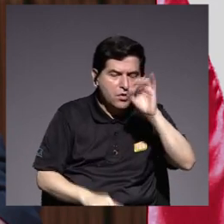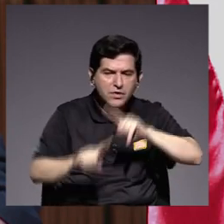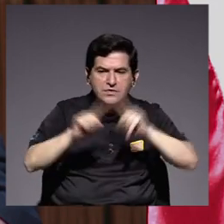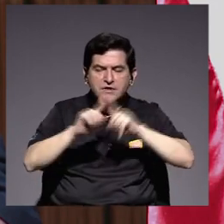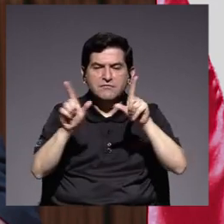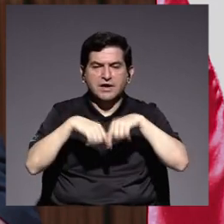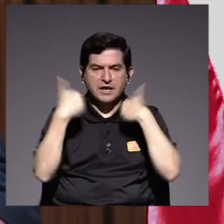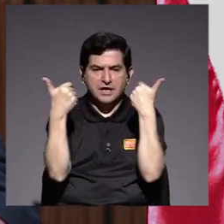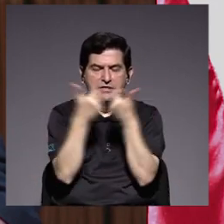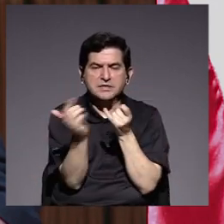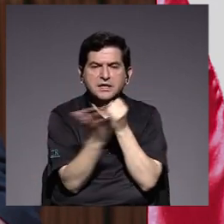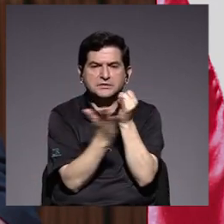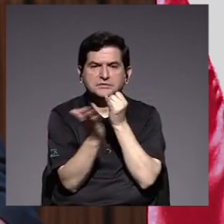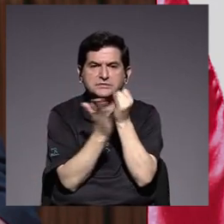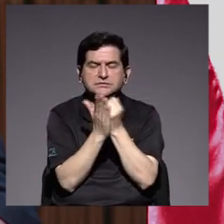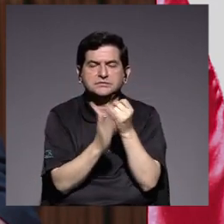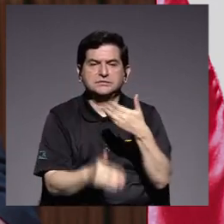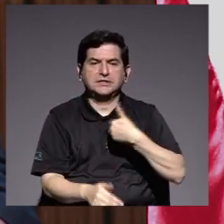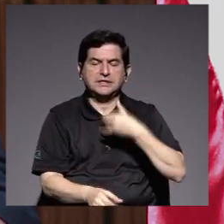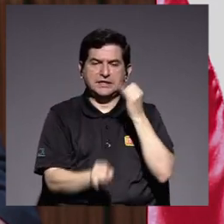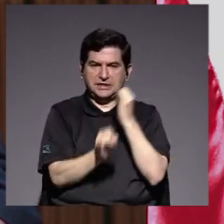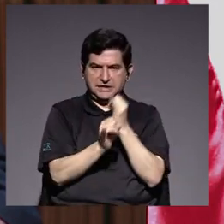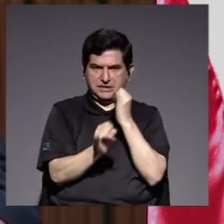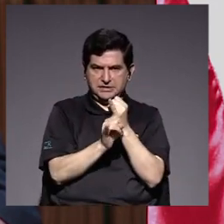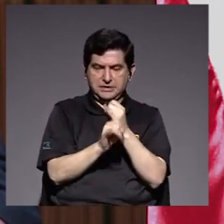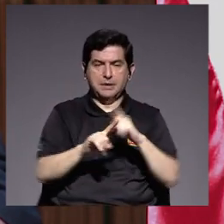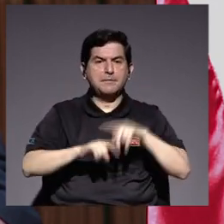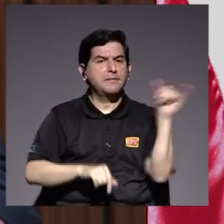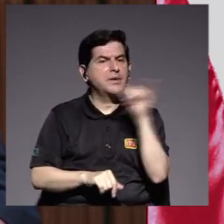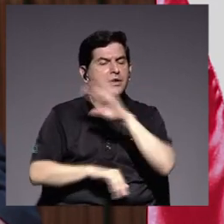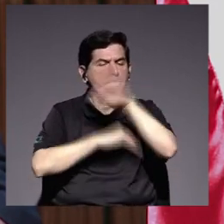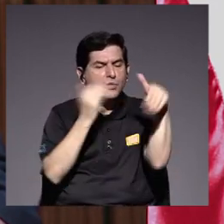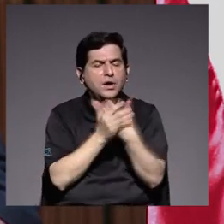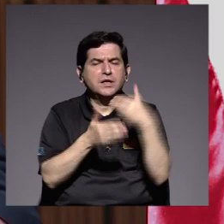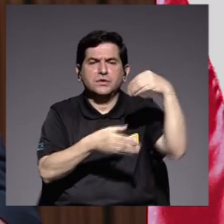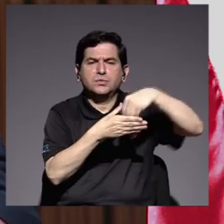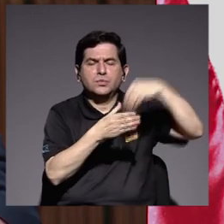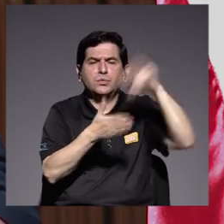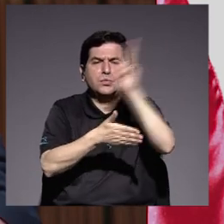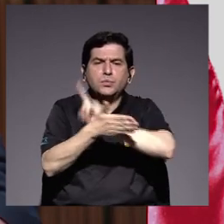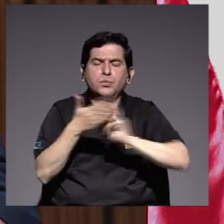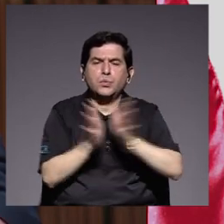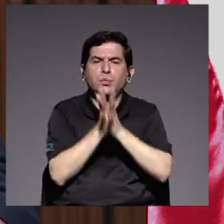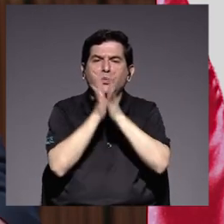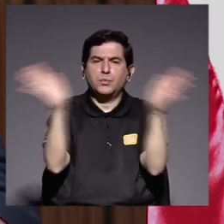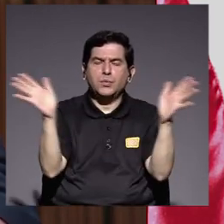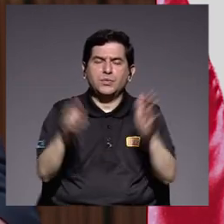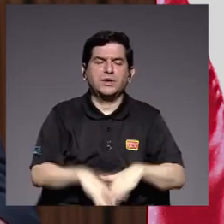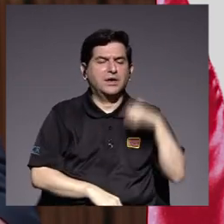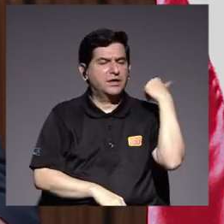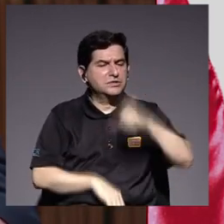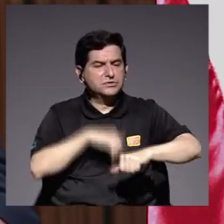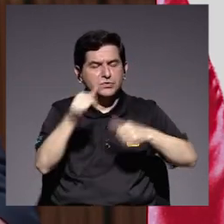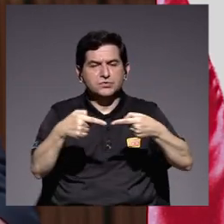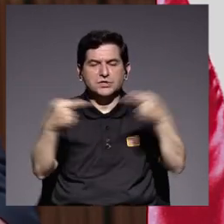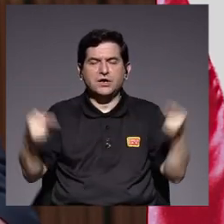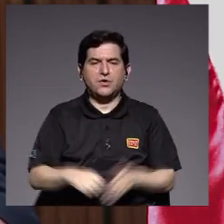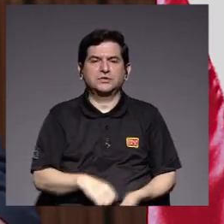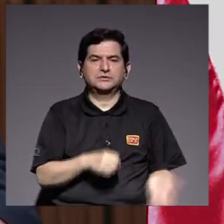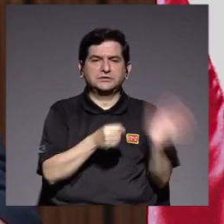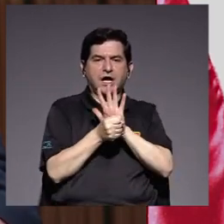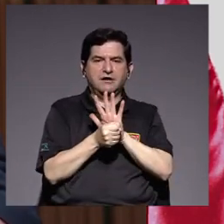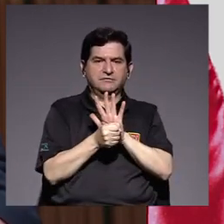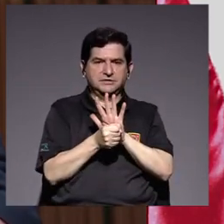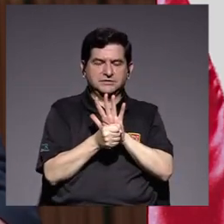diferentes grupos de investigación de la institución pero también de todos los aportes de las universidades públicas en la lucha contra el COVID-19